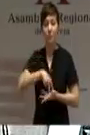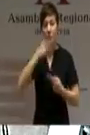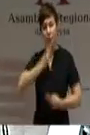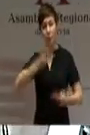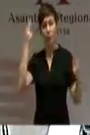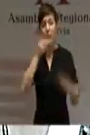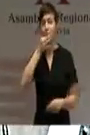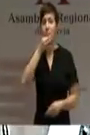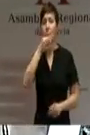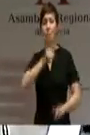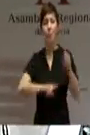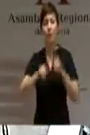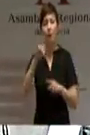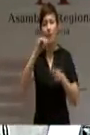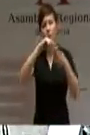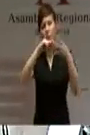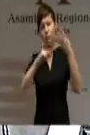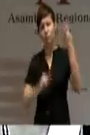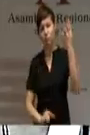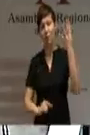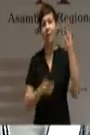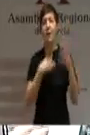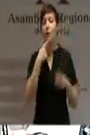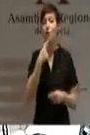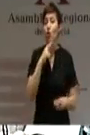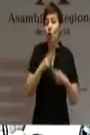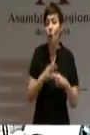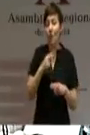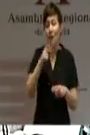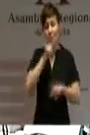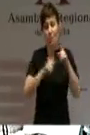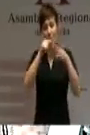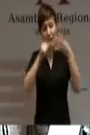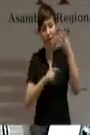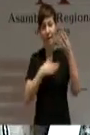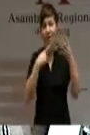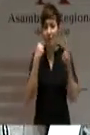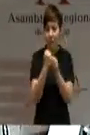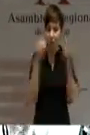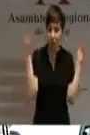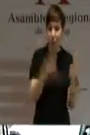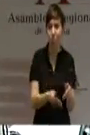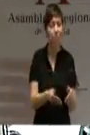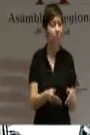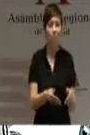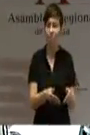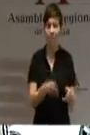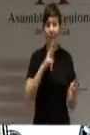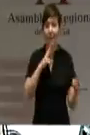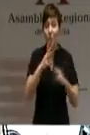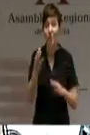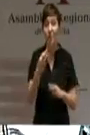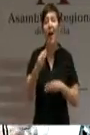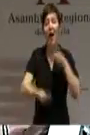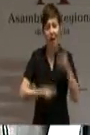enunciado, den por supuesto que están trabajando sobre ellos y que dan respuestas sobre ellos. Las respuestas hay que darlas con hechos. Señor Garre,